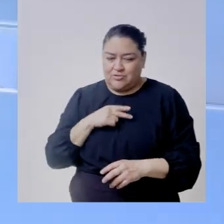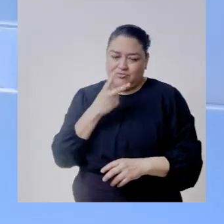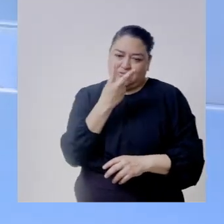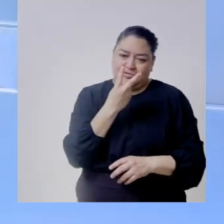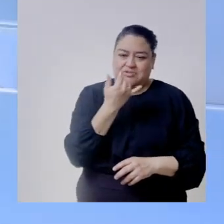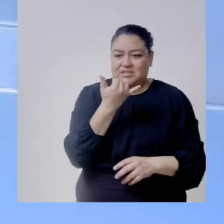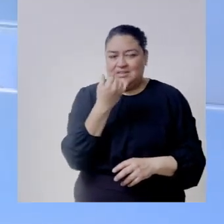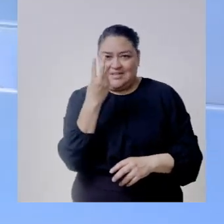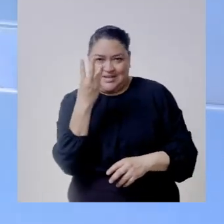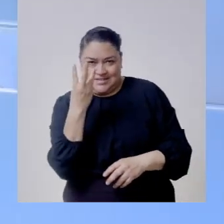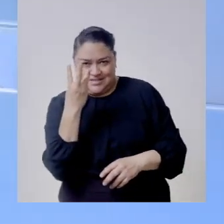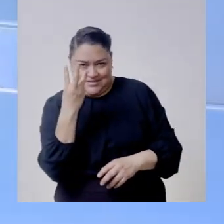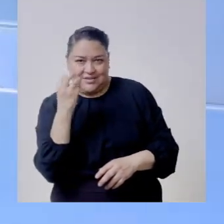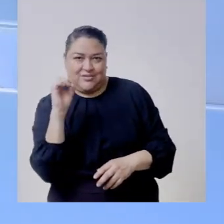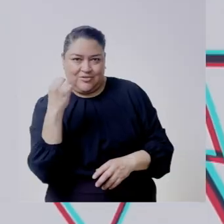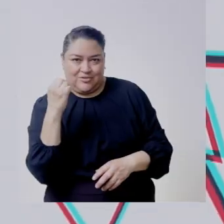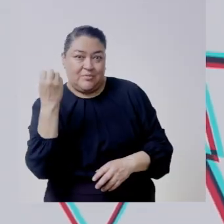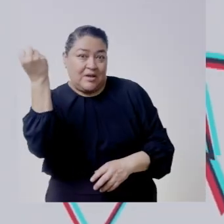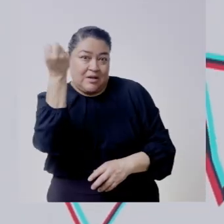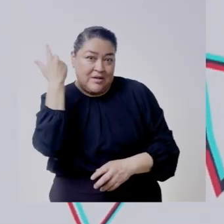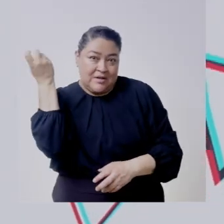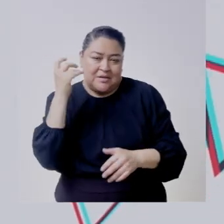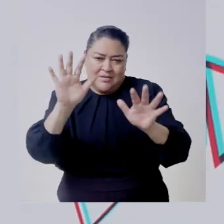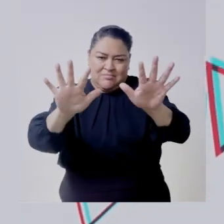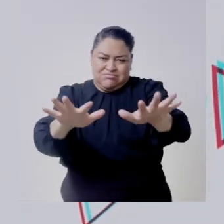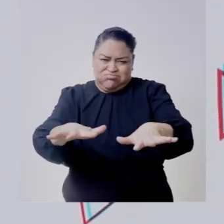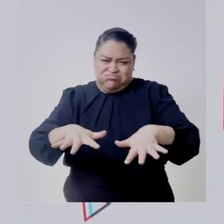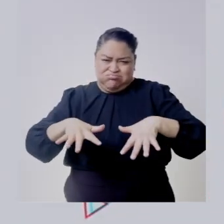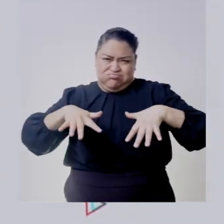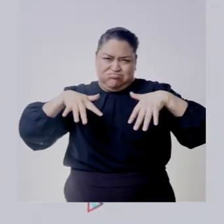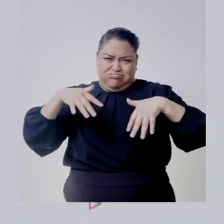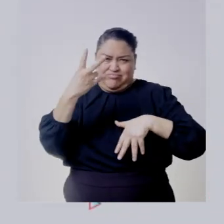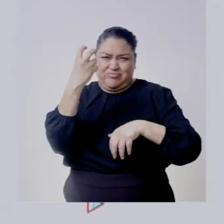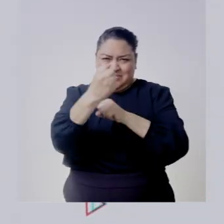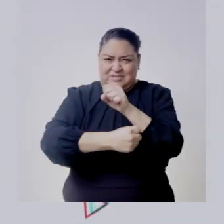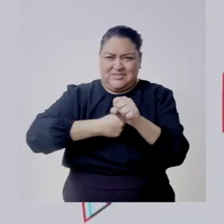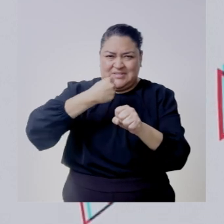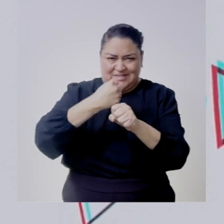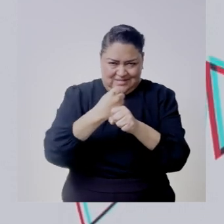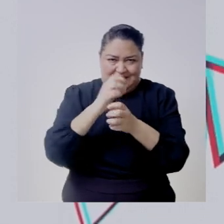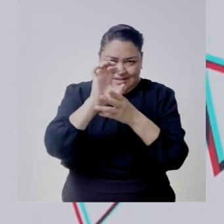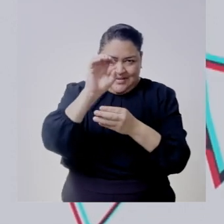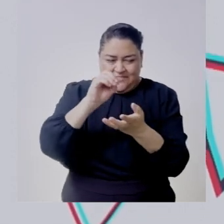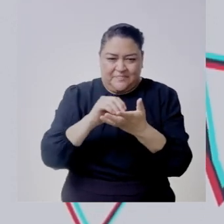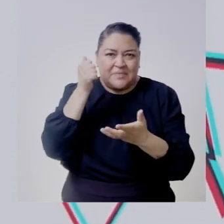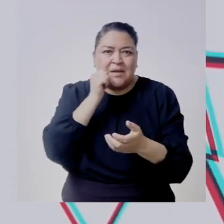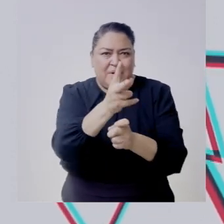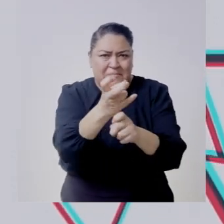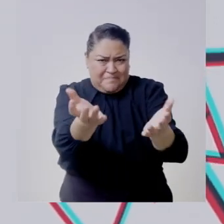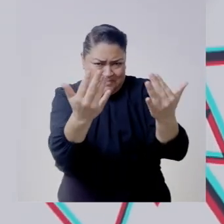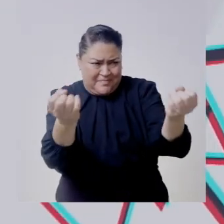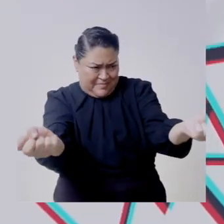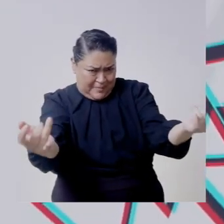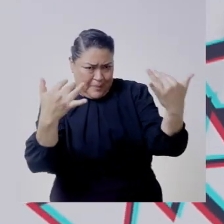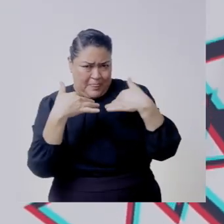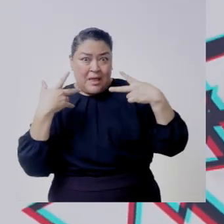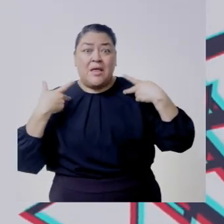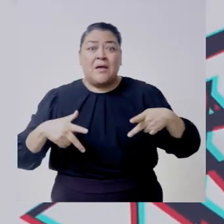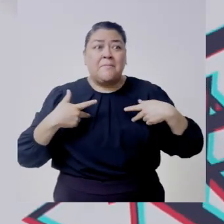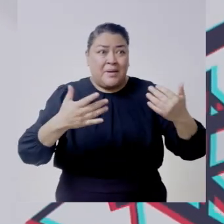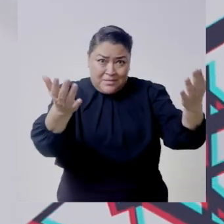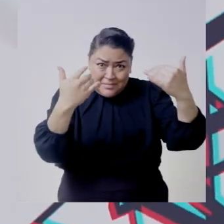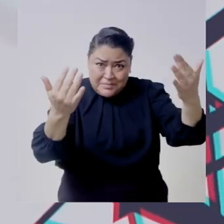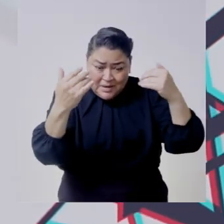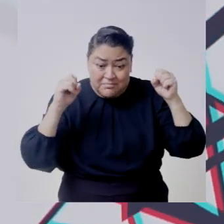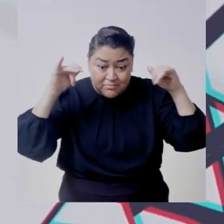a festejar el 2 y el 3 con un congreso que pues como siempre todos nuestros eventos se transmiten y pues los invitamos a todas las personas